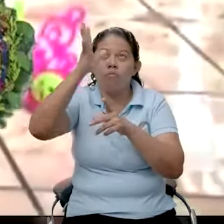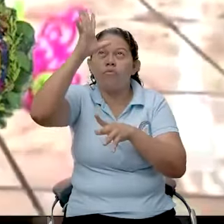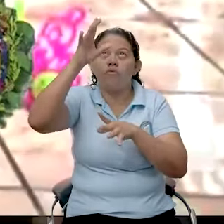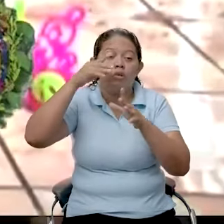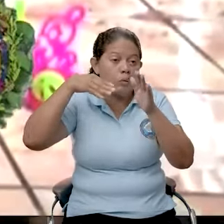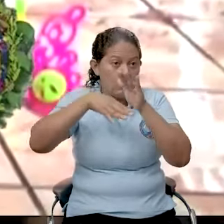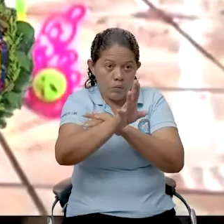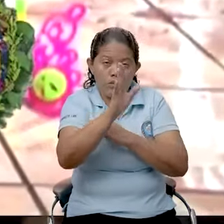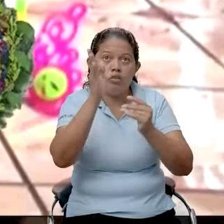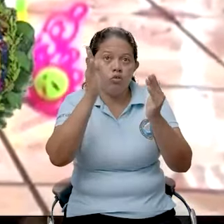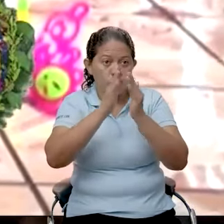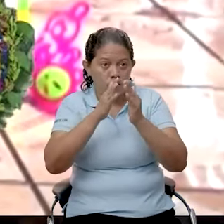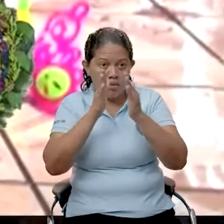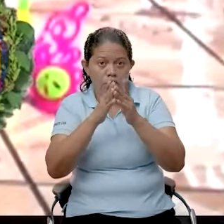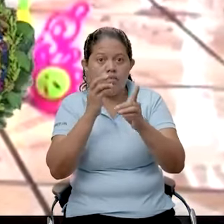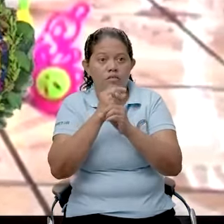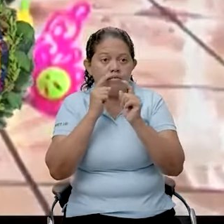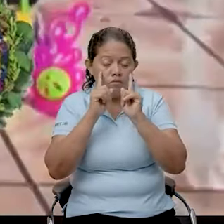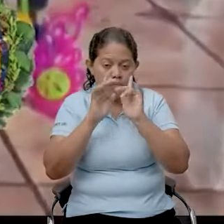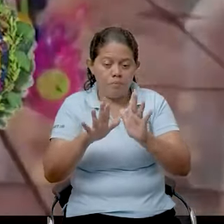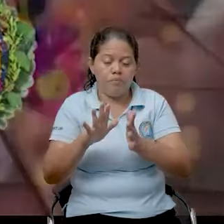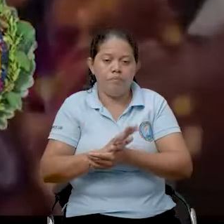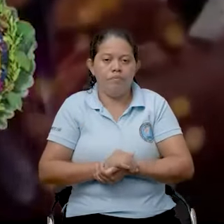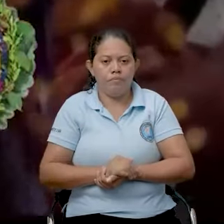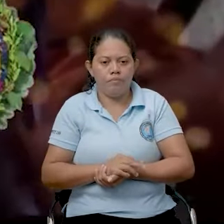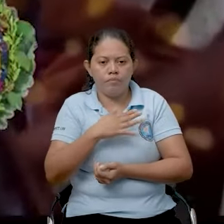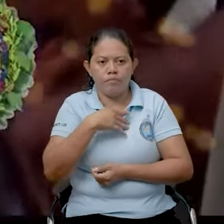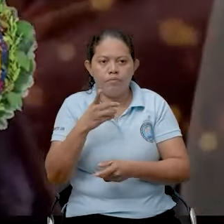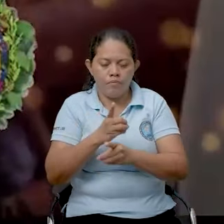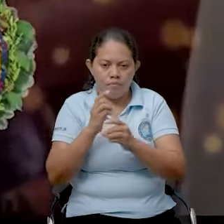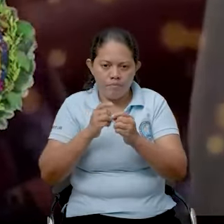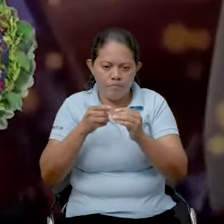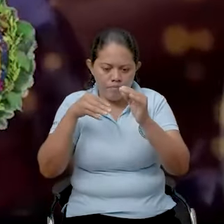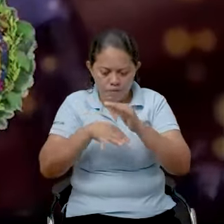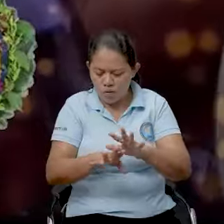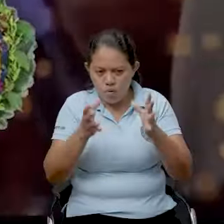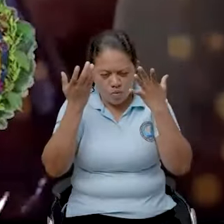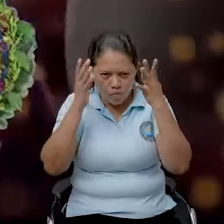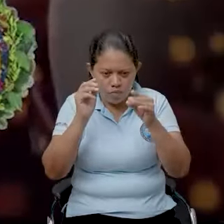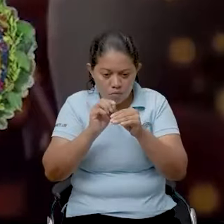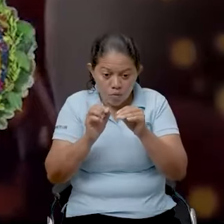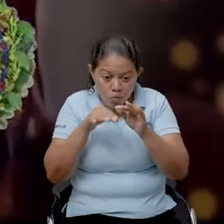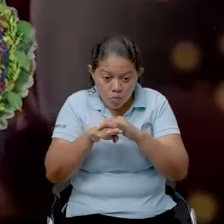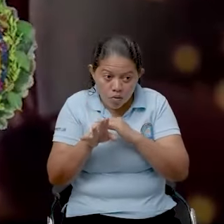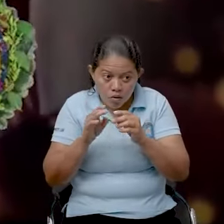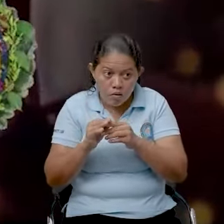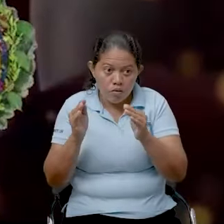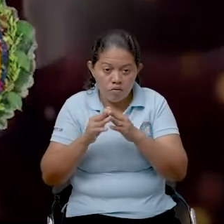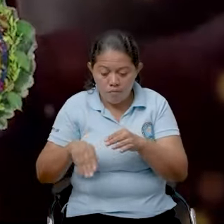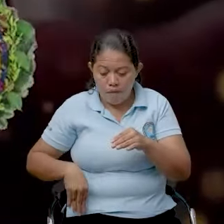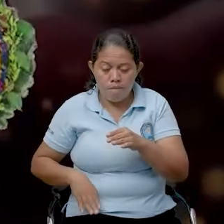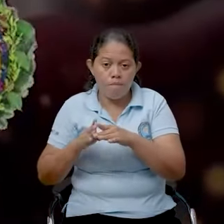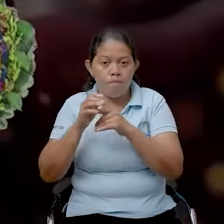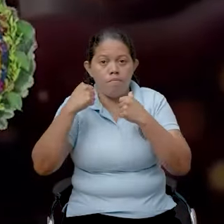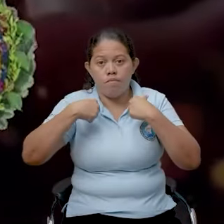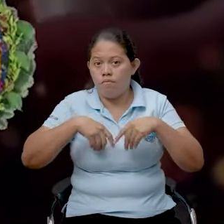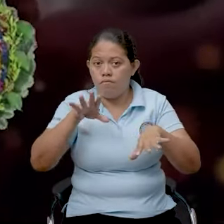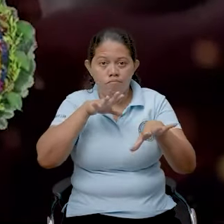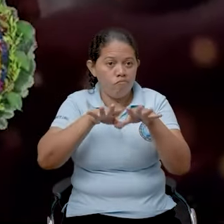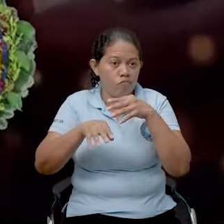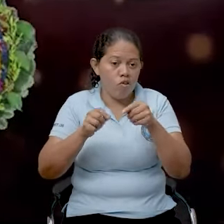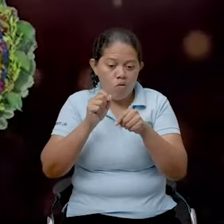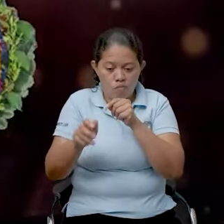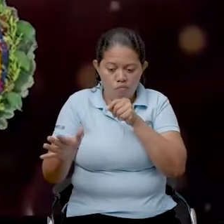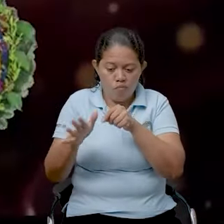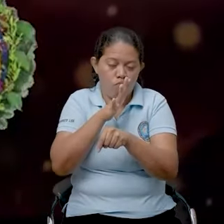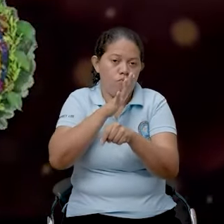pirotécnico pueda llegar al interior de la vivienda. Evitemos almacenar cualquier tipo de pólvora en nuestros bolsillos, pues el roce